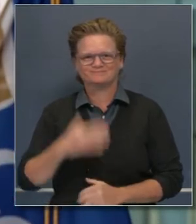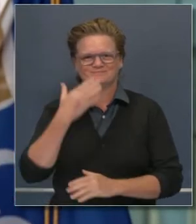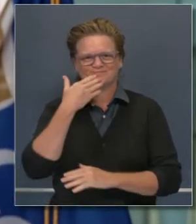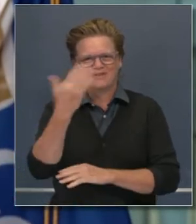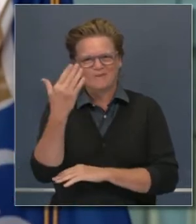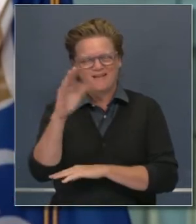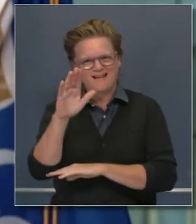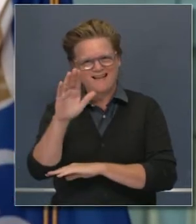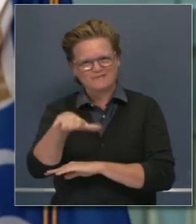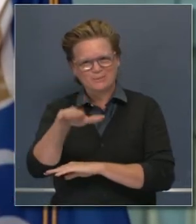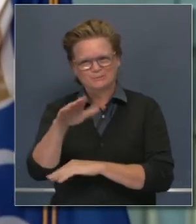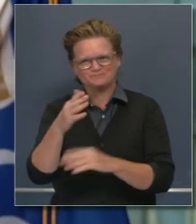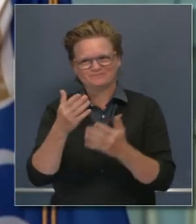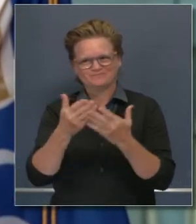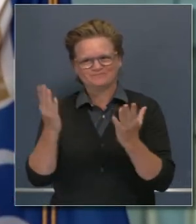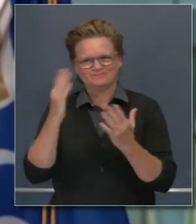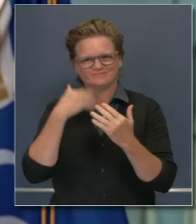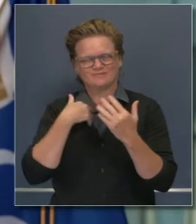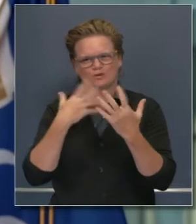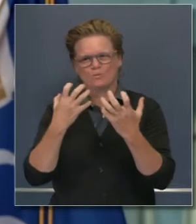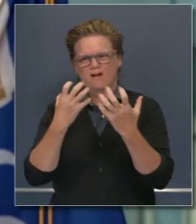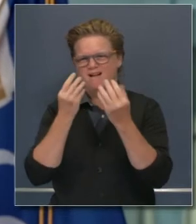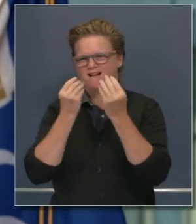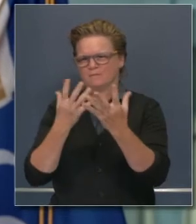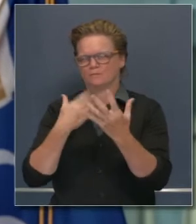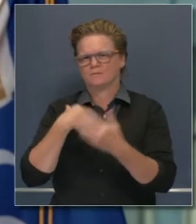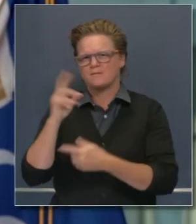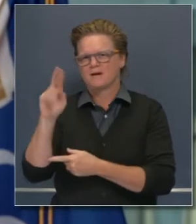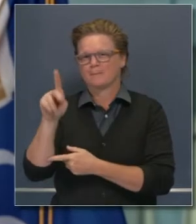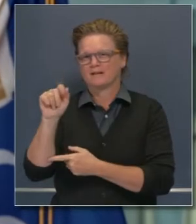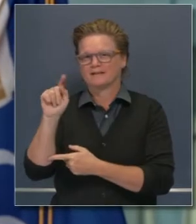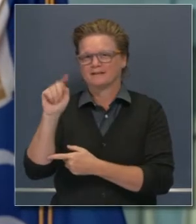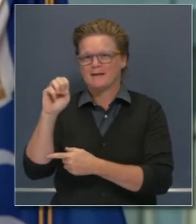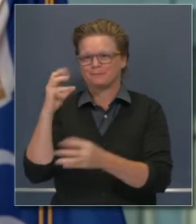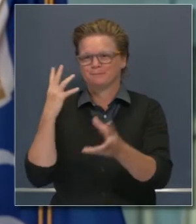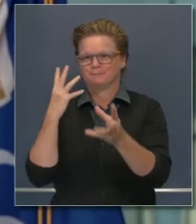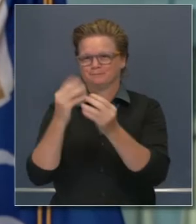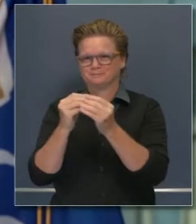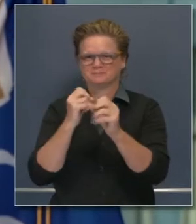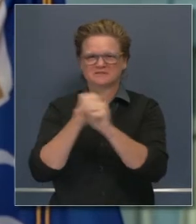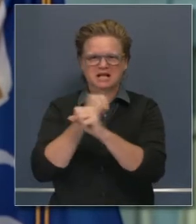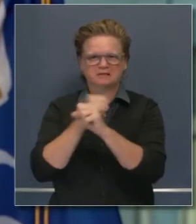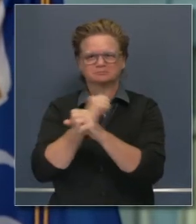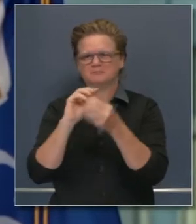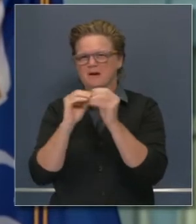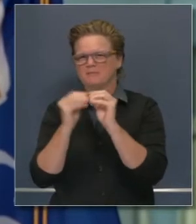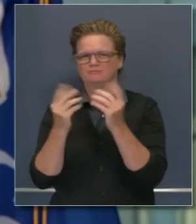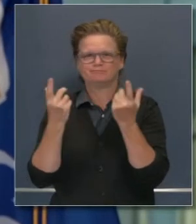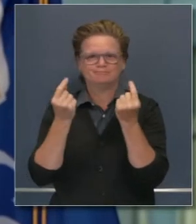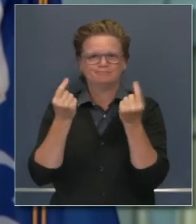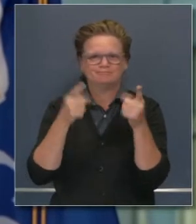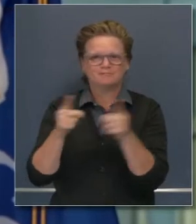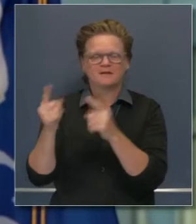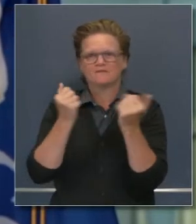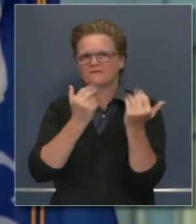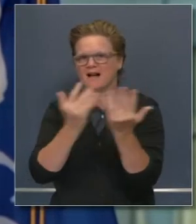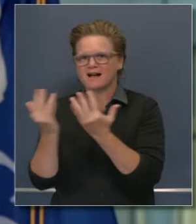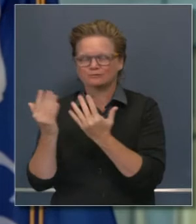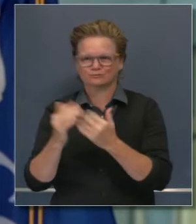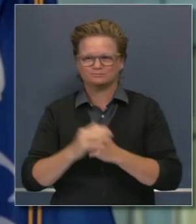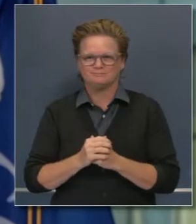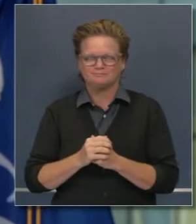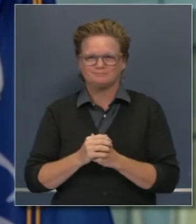Muy buenas tardes a todos. Quiero mostrarles noticias de último momento sobre el estatus de los incendios